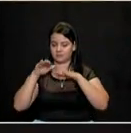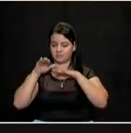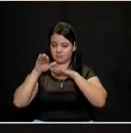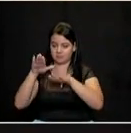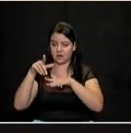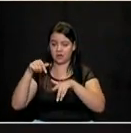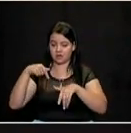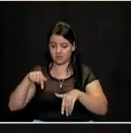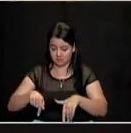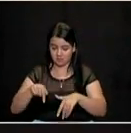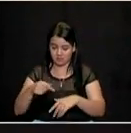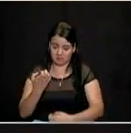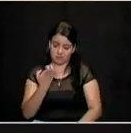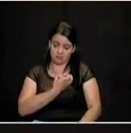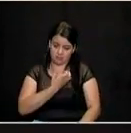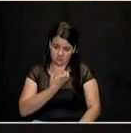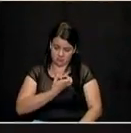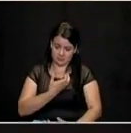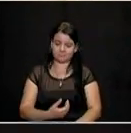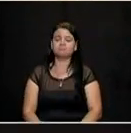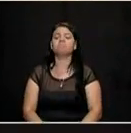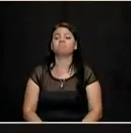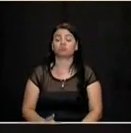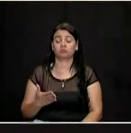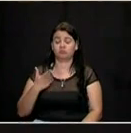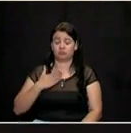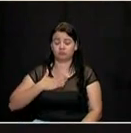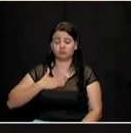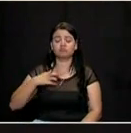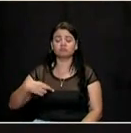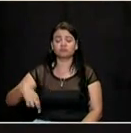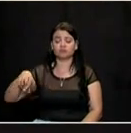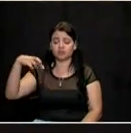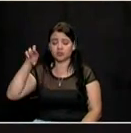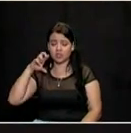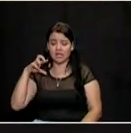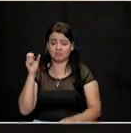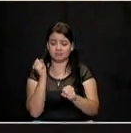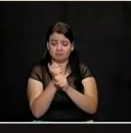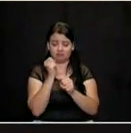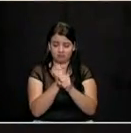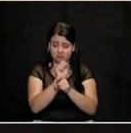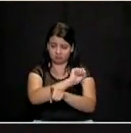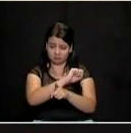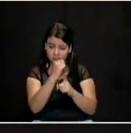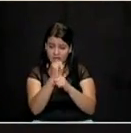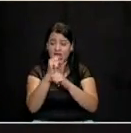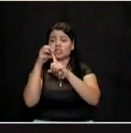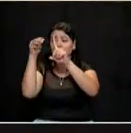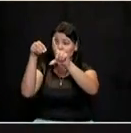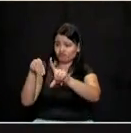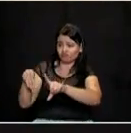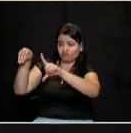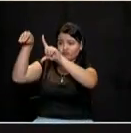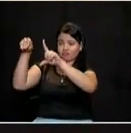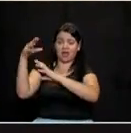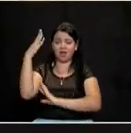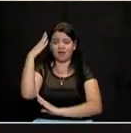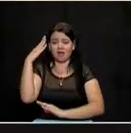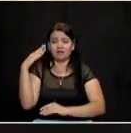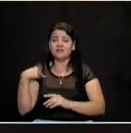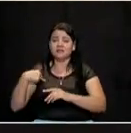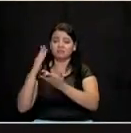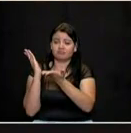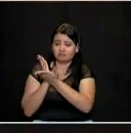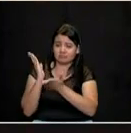Justa Libres, profesional en trabajo social, magíster en educación, con experiencia en